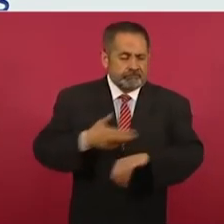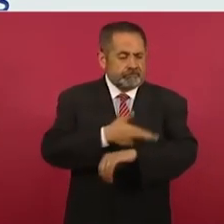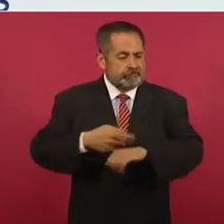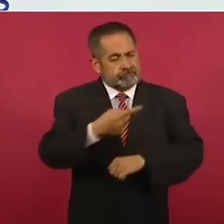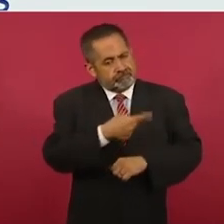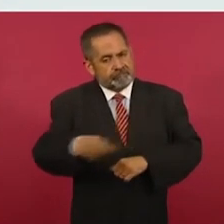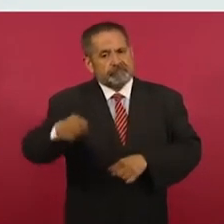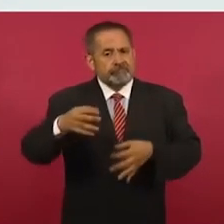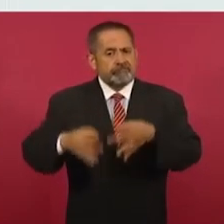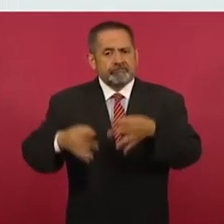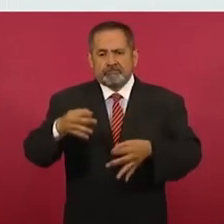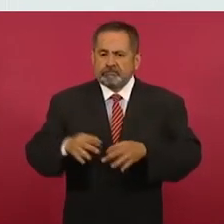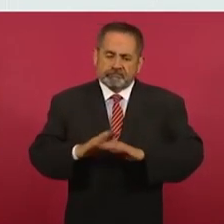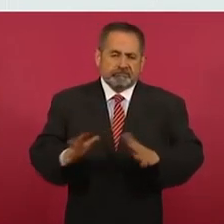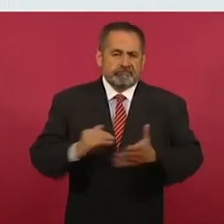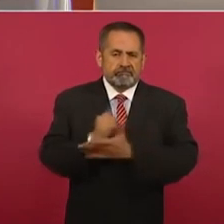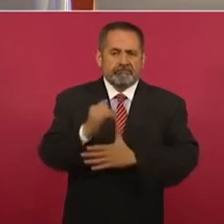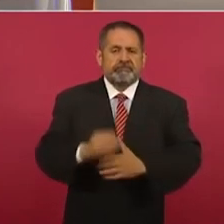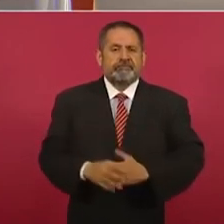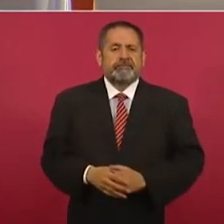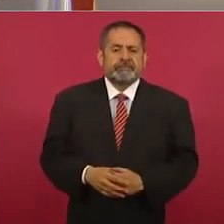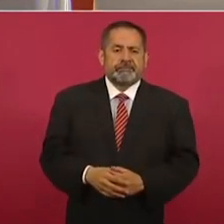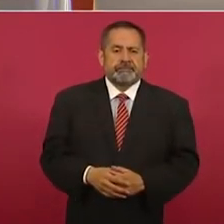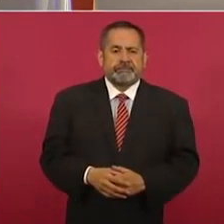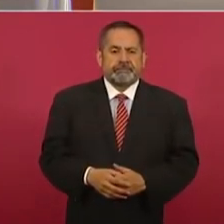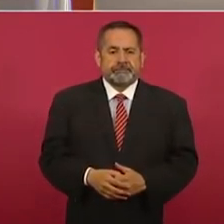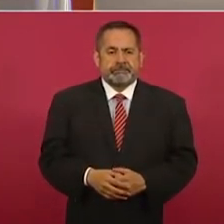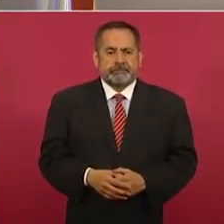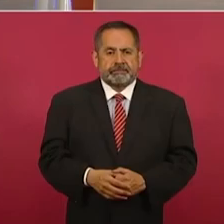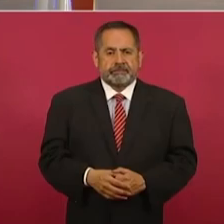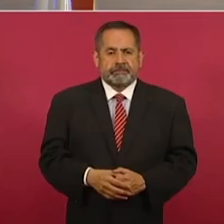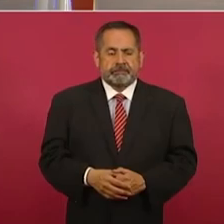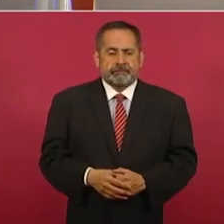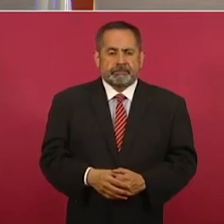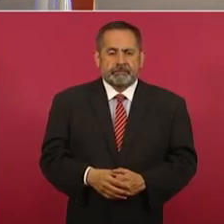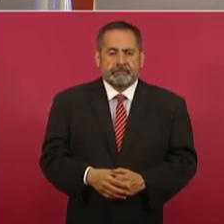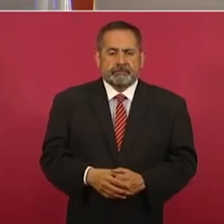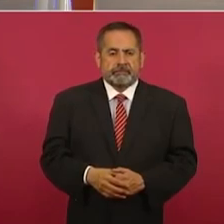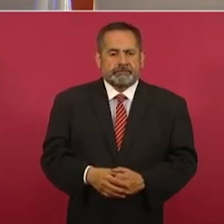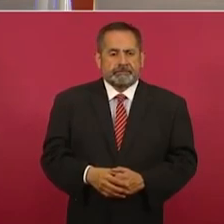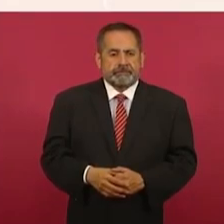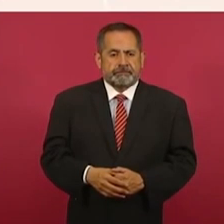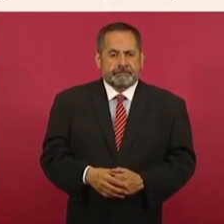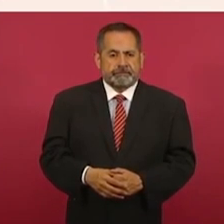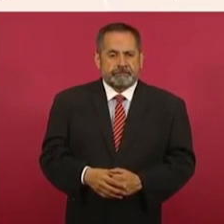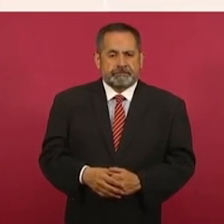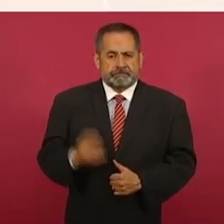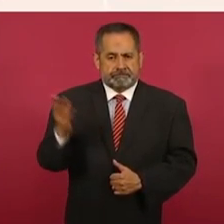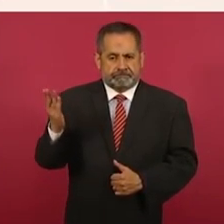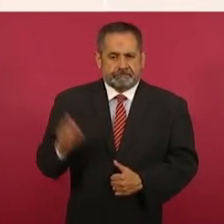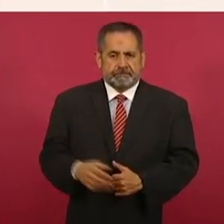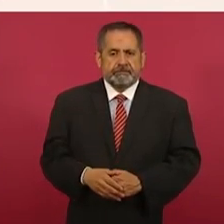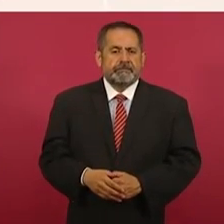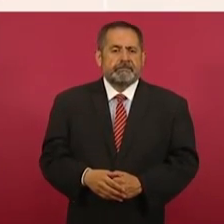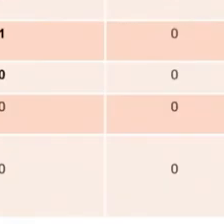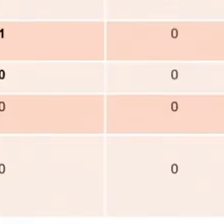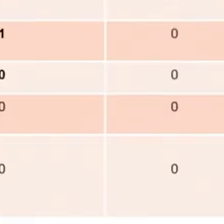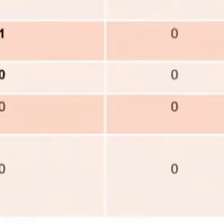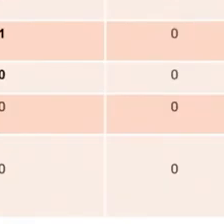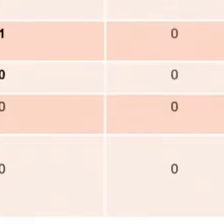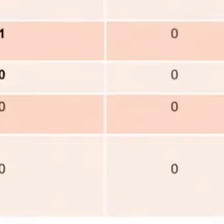penal. Siguiente. Es el caso de estos nueve compañeros y compañeras,